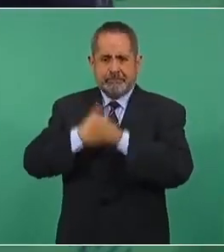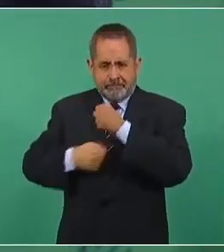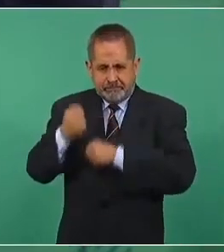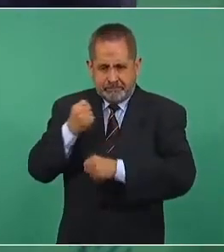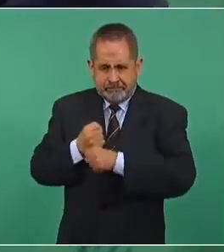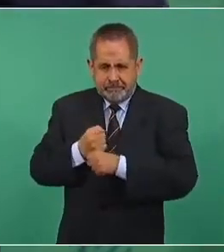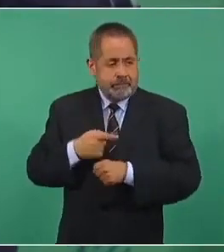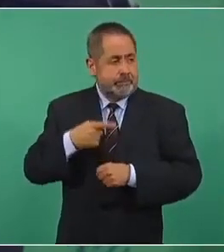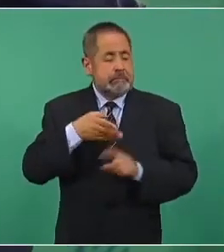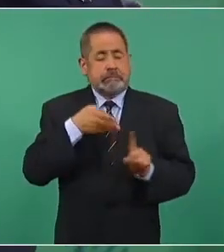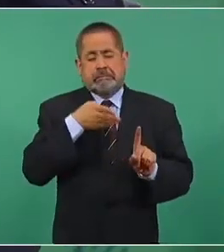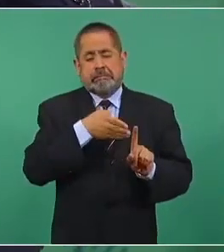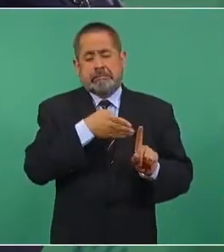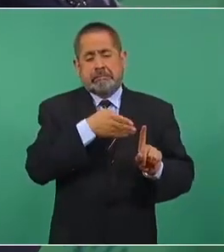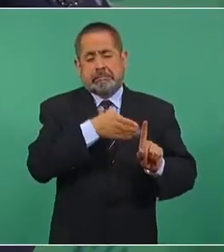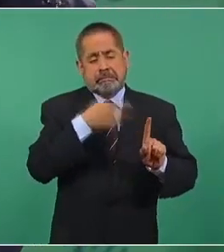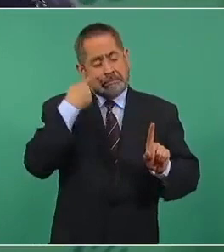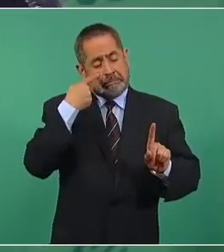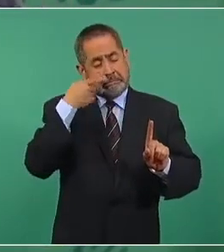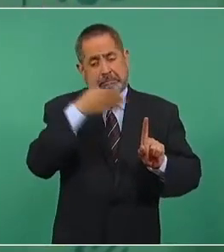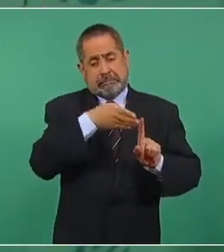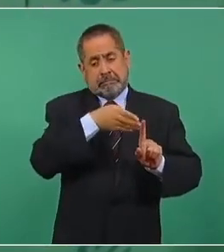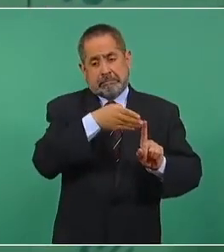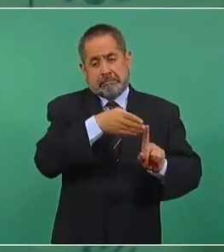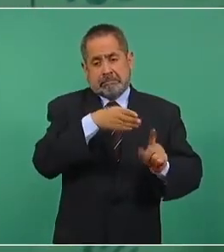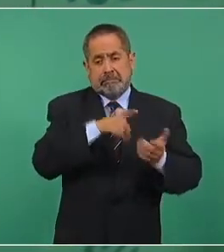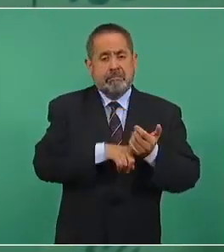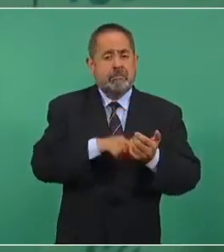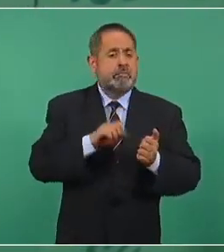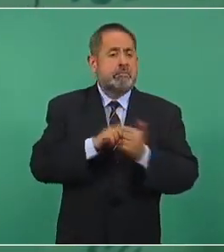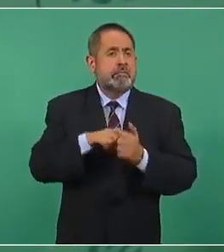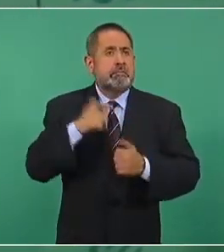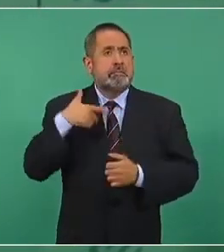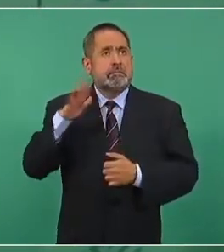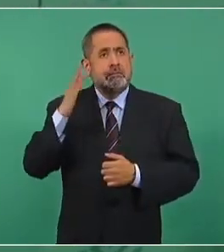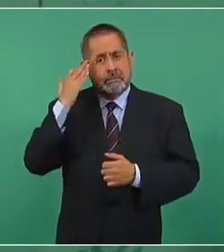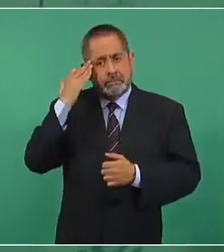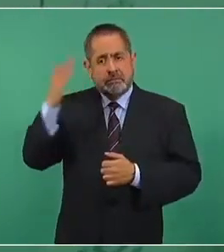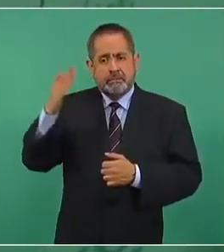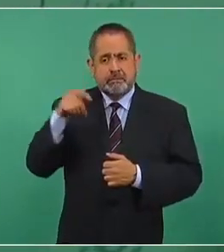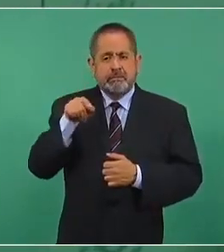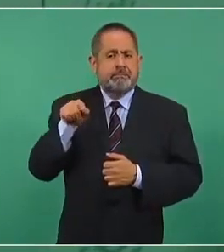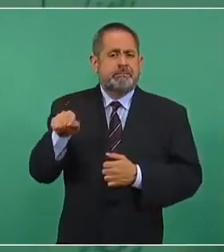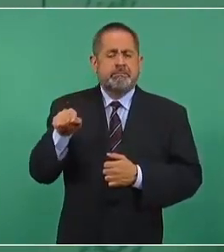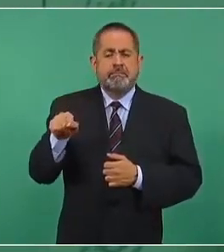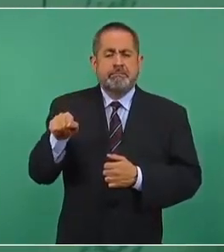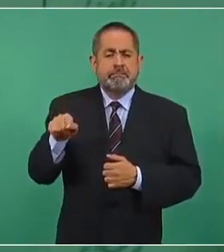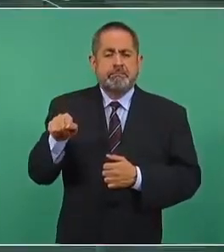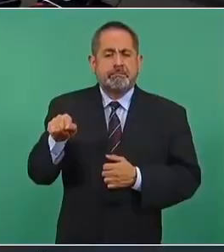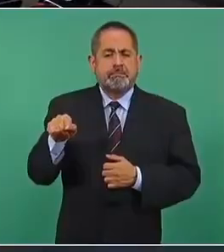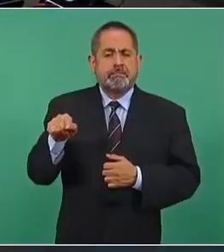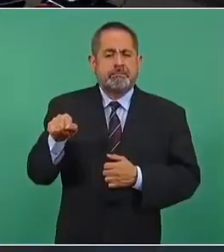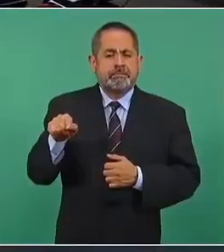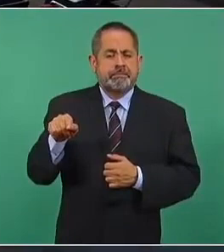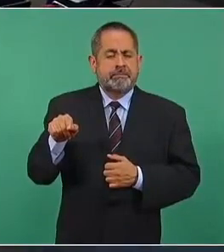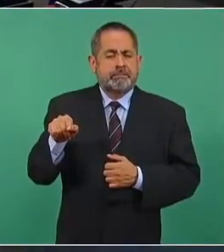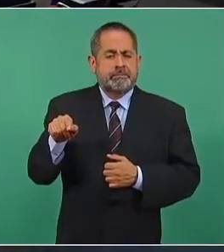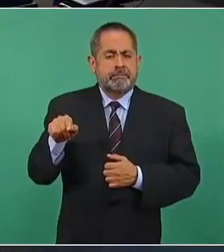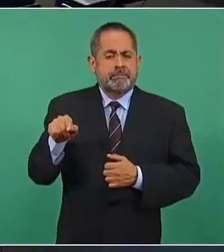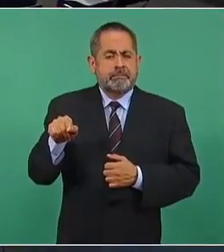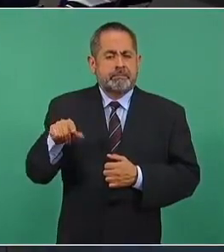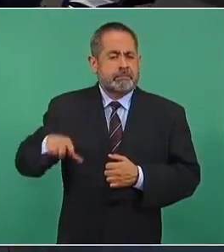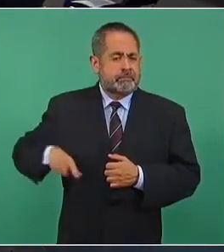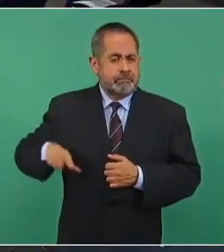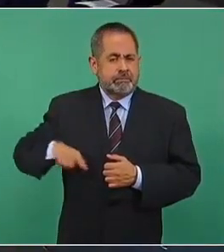Empresa favorita en el